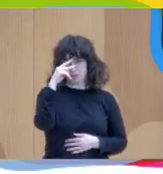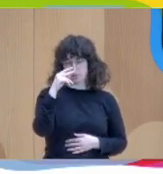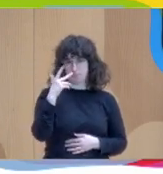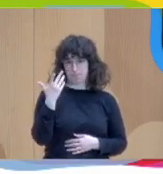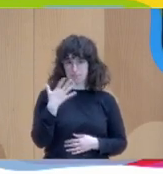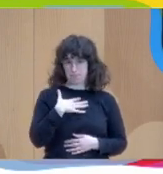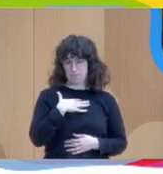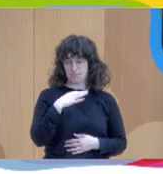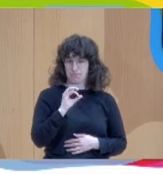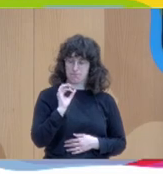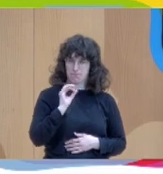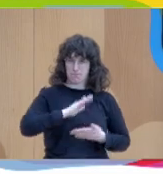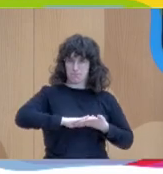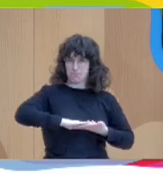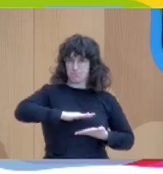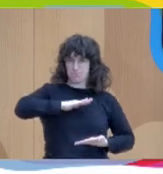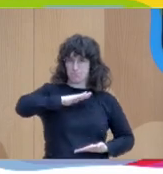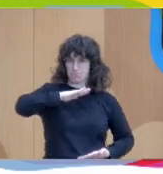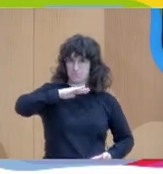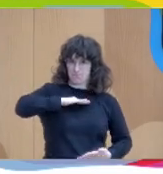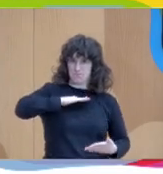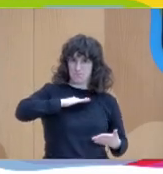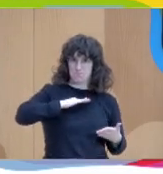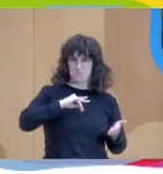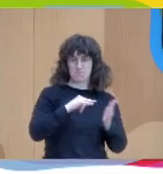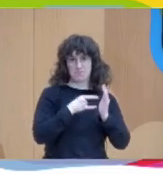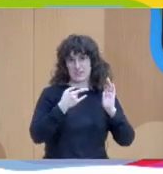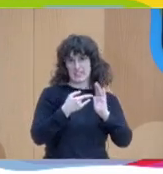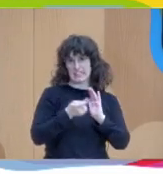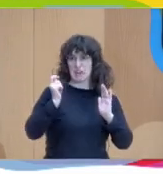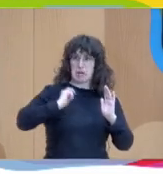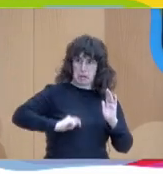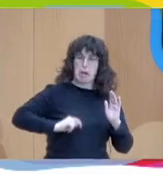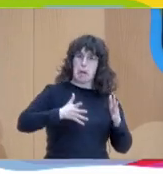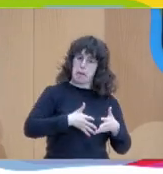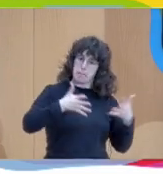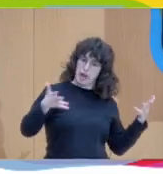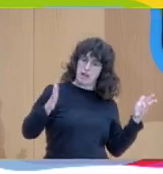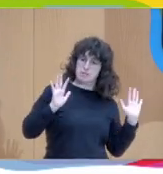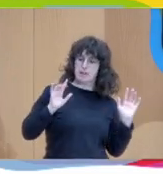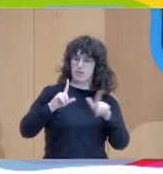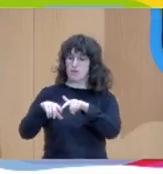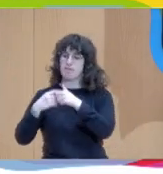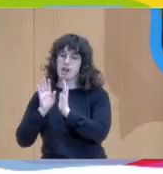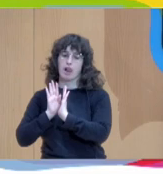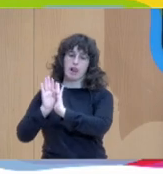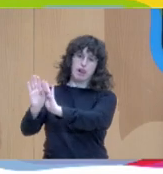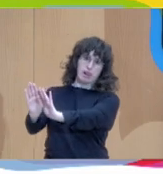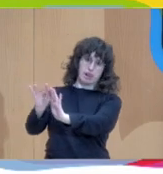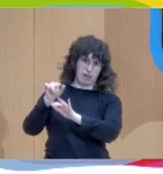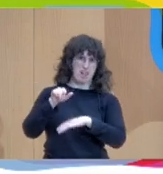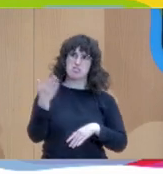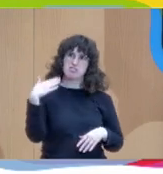nuestra capacidad técnica profesional pero dejáramos aparte a las familias me preocupaba que había una cierta